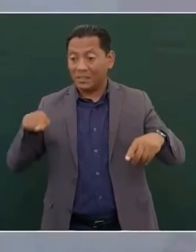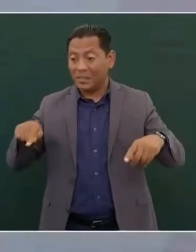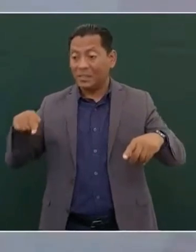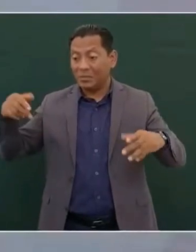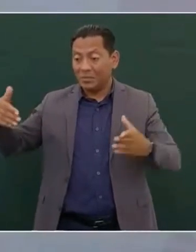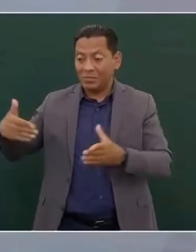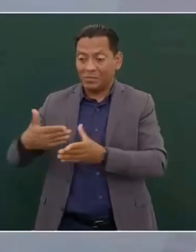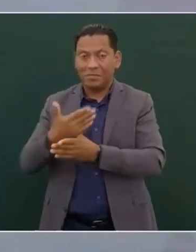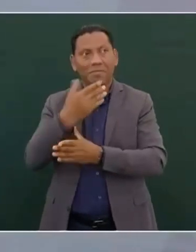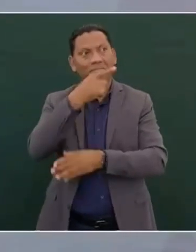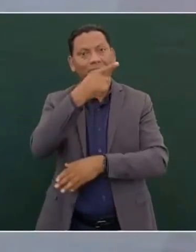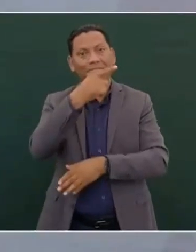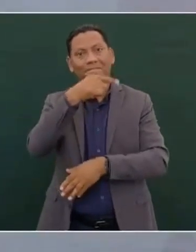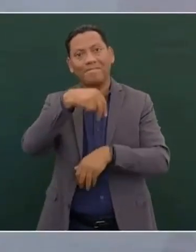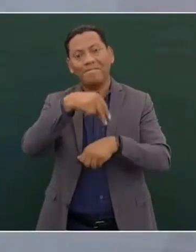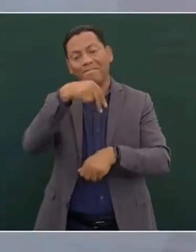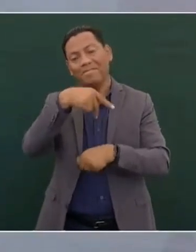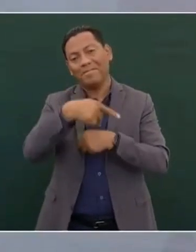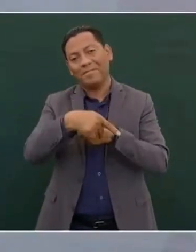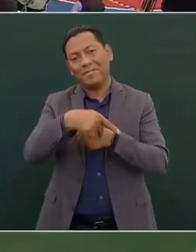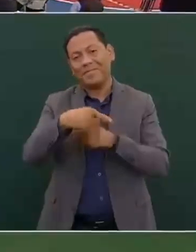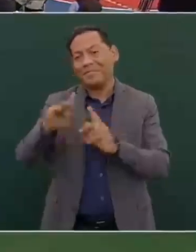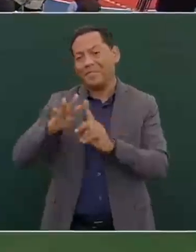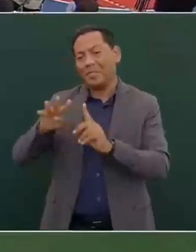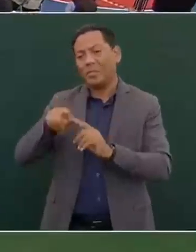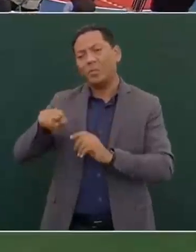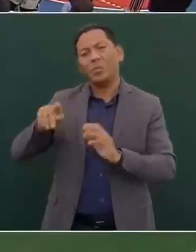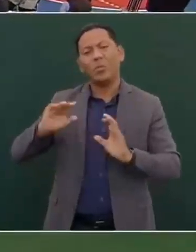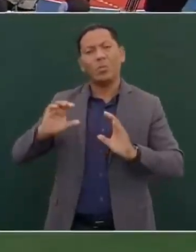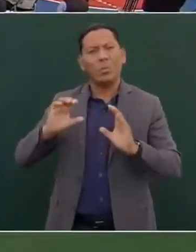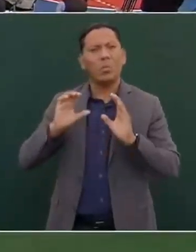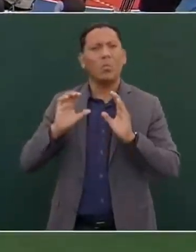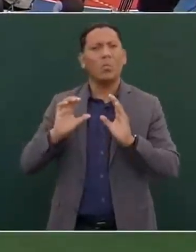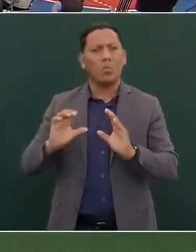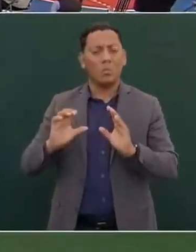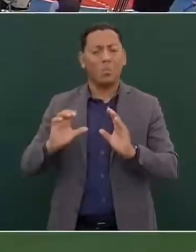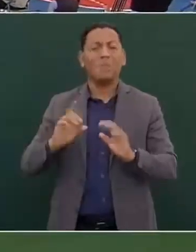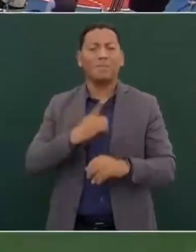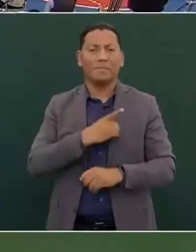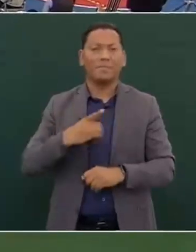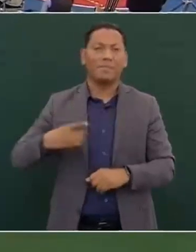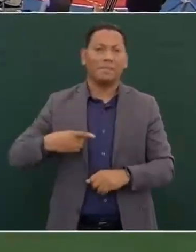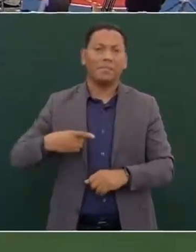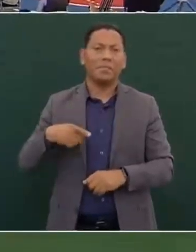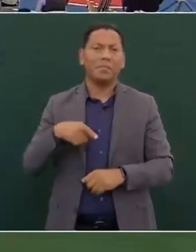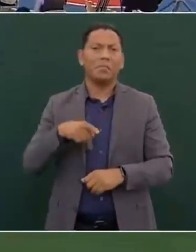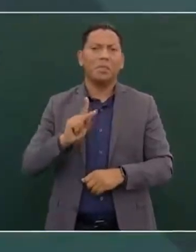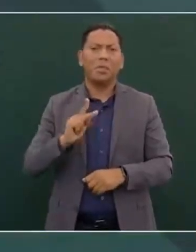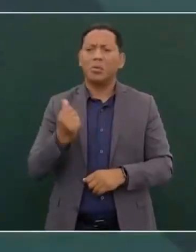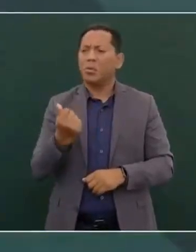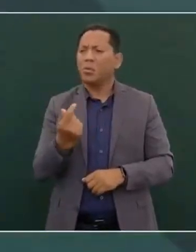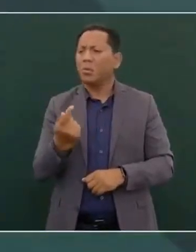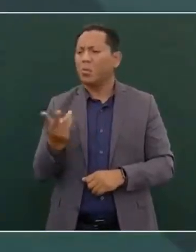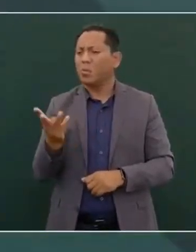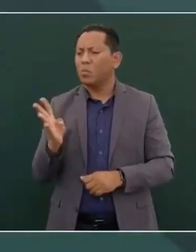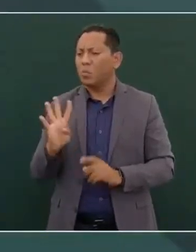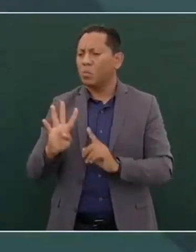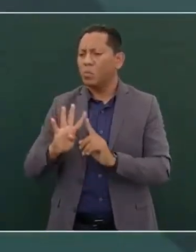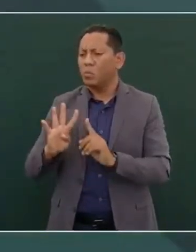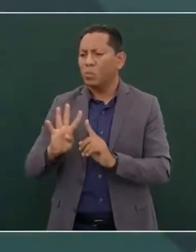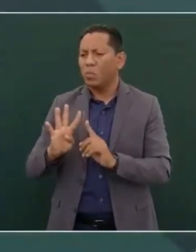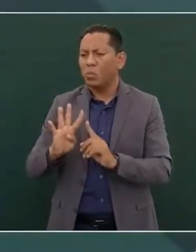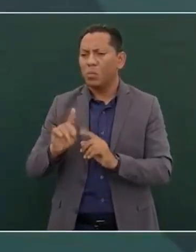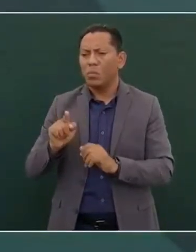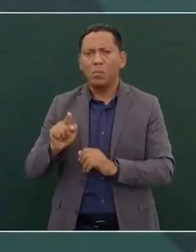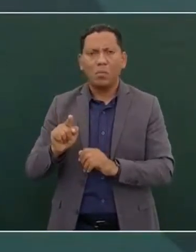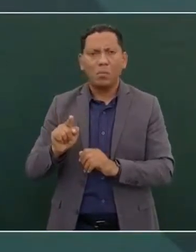tenemos que cuidarlos. Pero los migrantes no tienen que